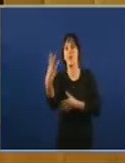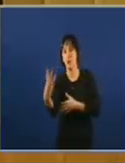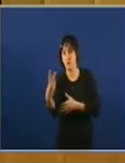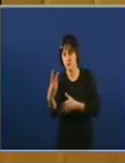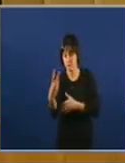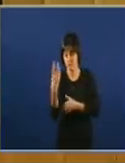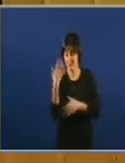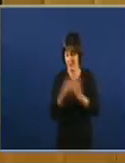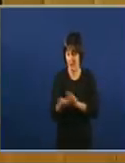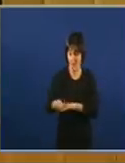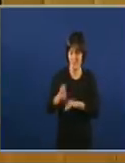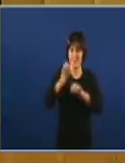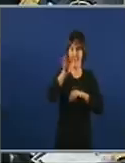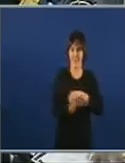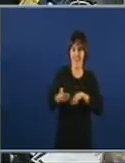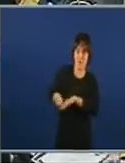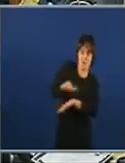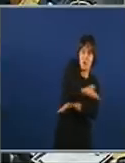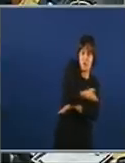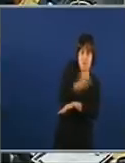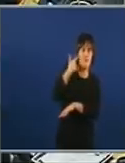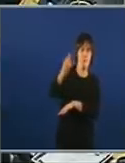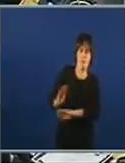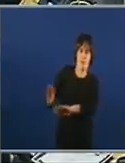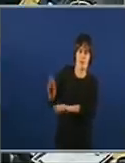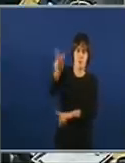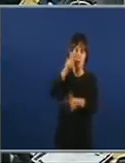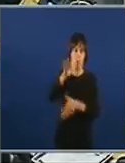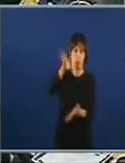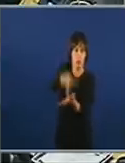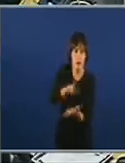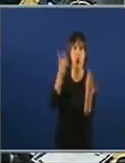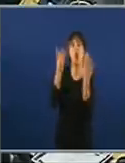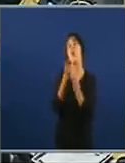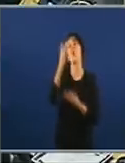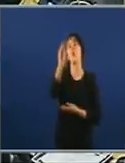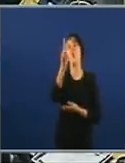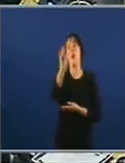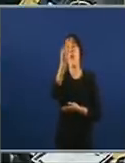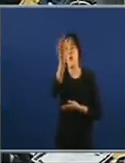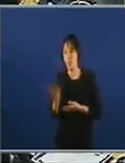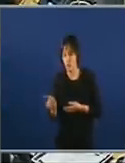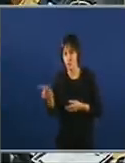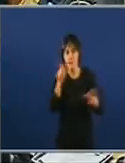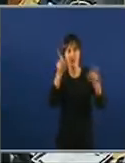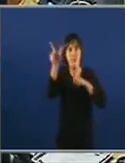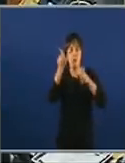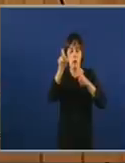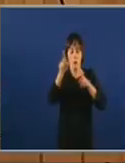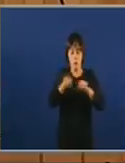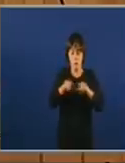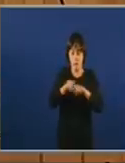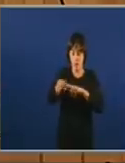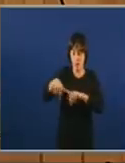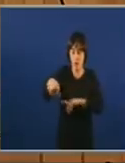trece anos antes da súa famosa foto xa co señor Marcial Dorado. É a foto da xeración